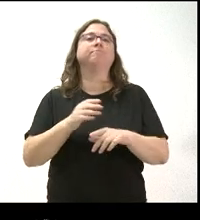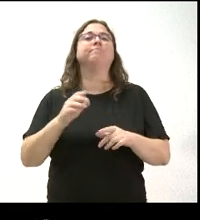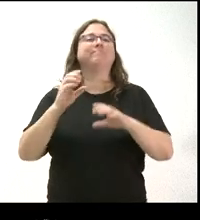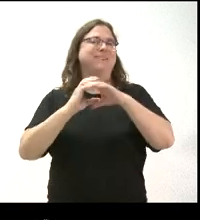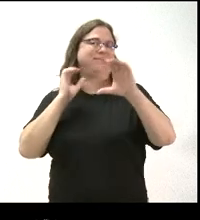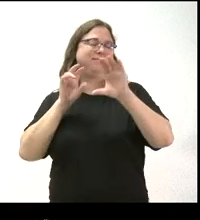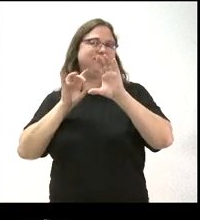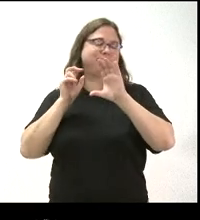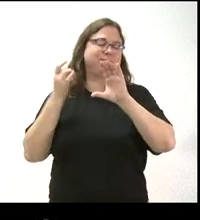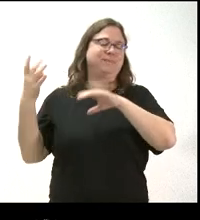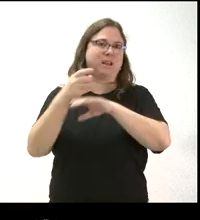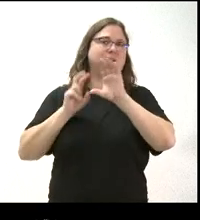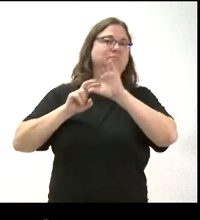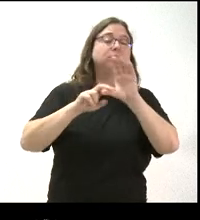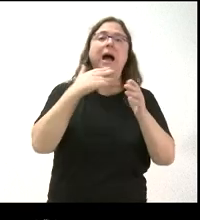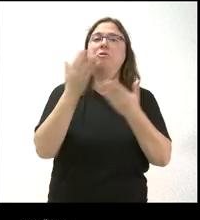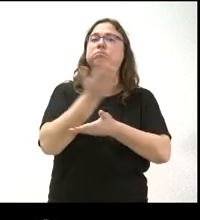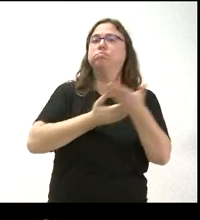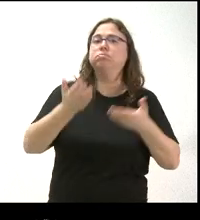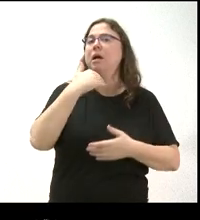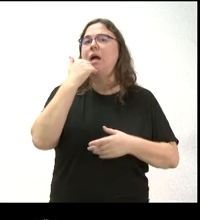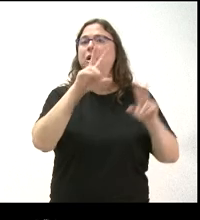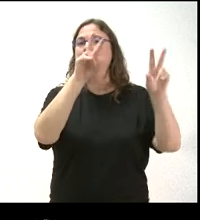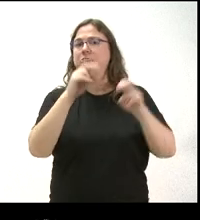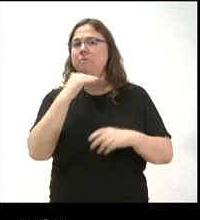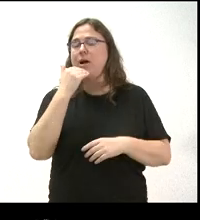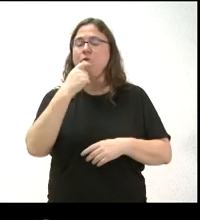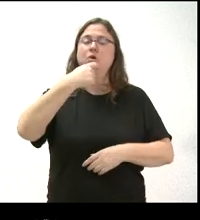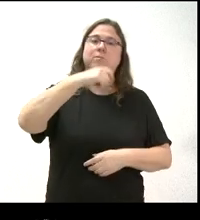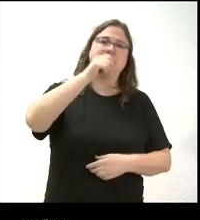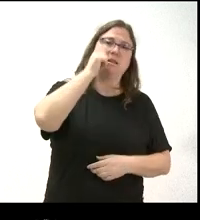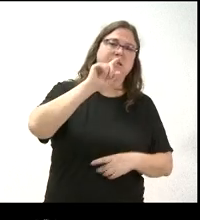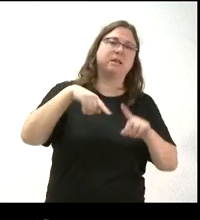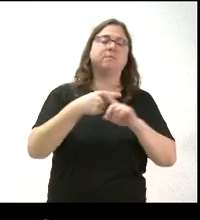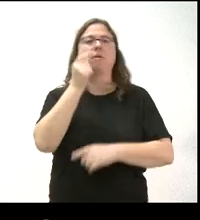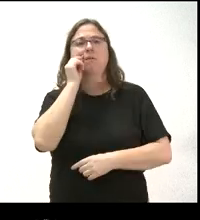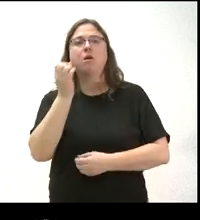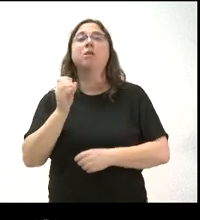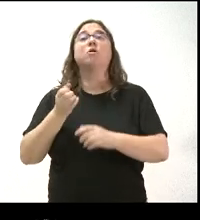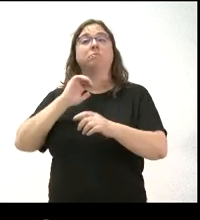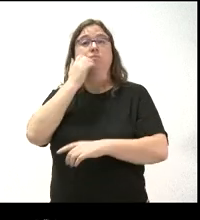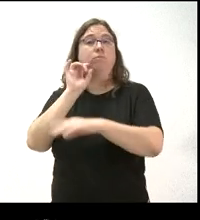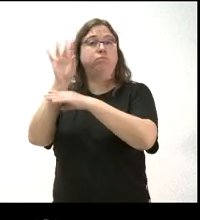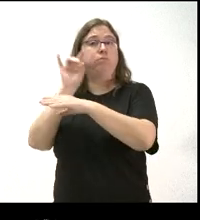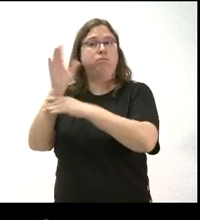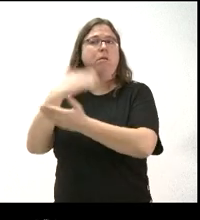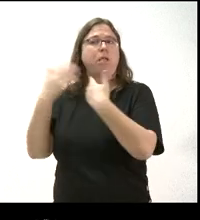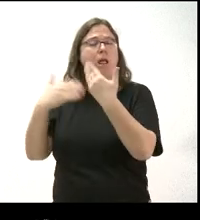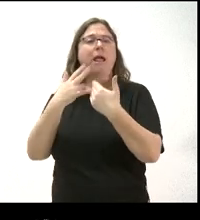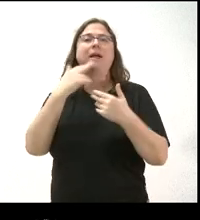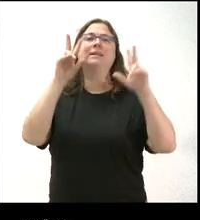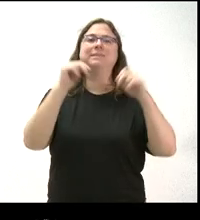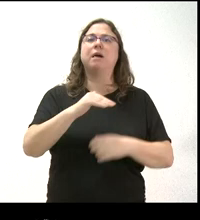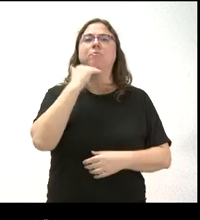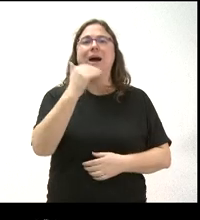quería preguntarle si pudieron intercambiar opinión sobre alguno de los aspectos que le reclaman en las cartas que se han enviado desde la Junta. Si ha podido